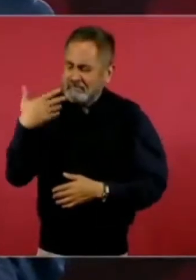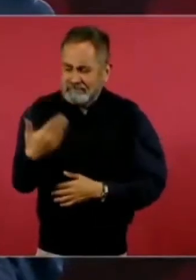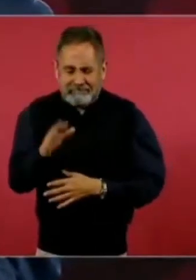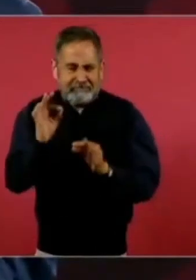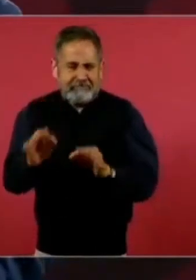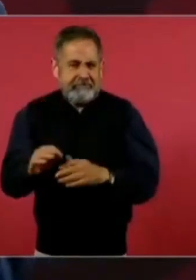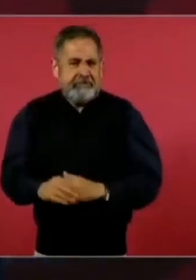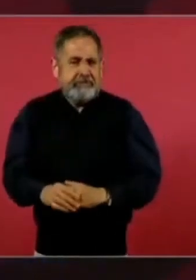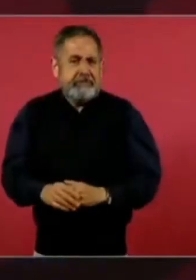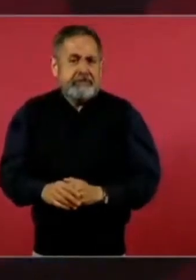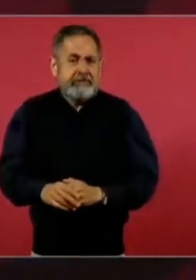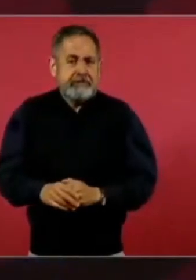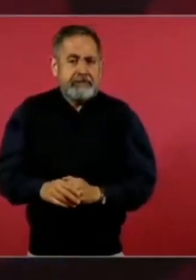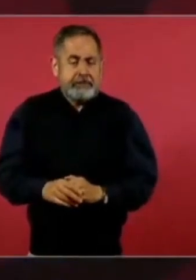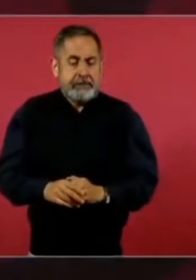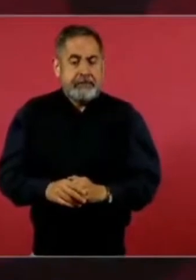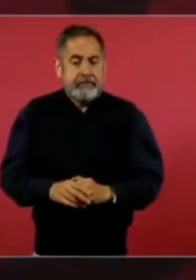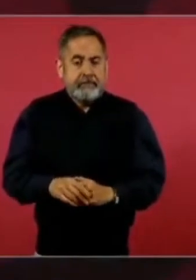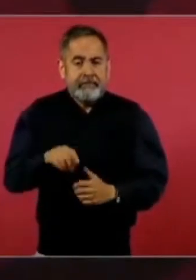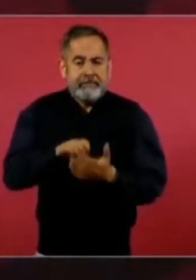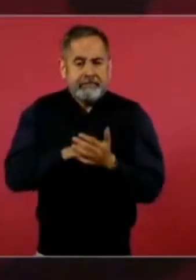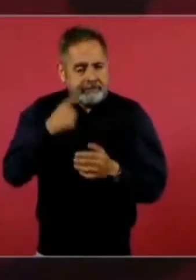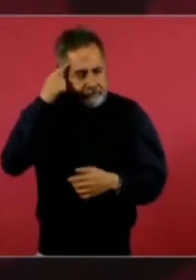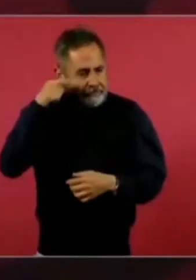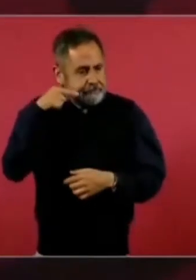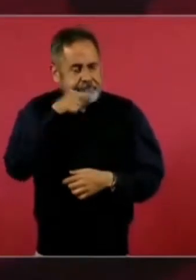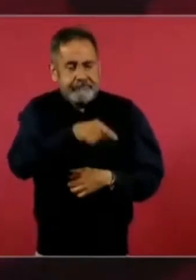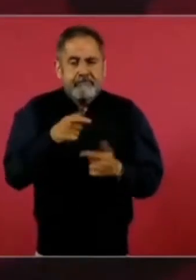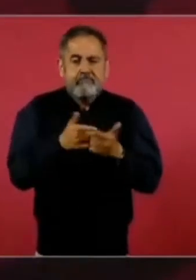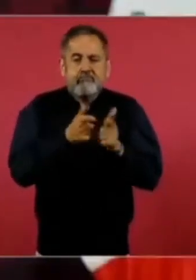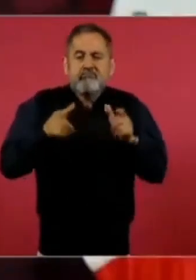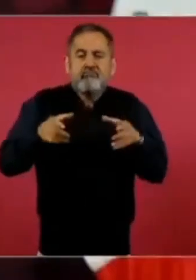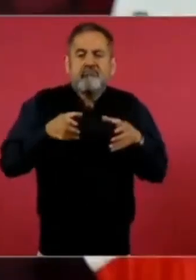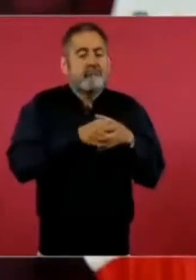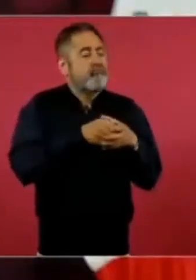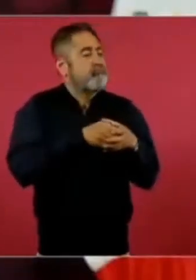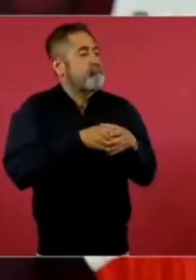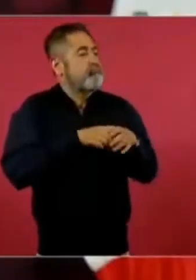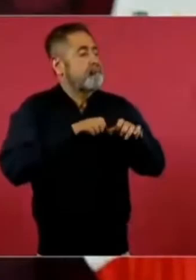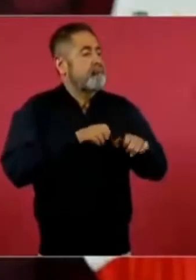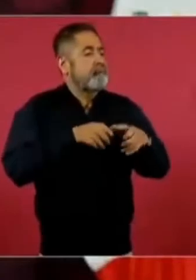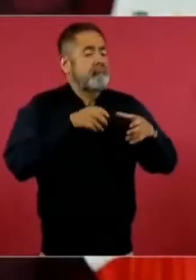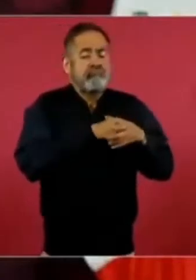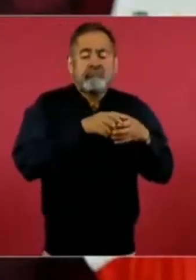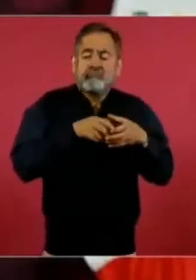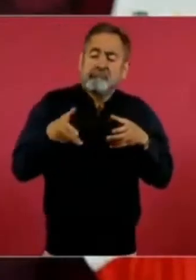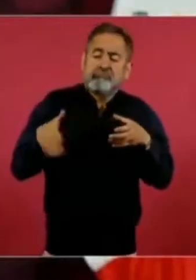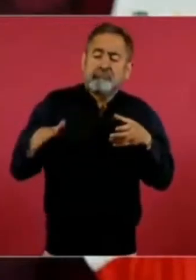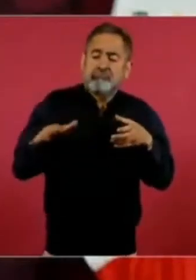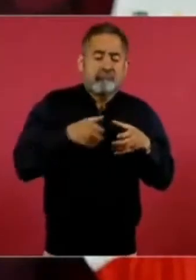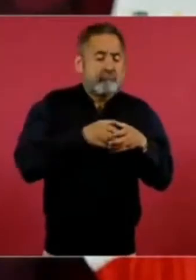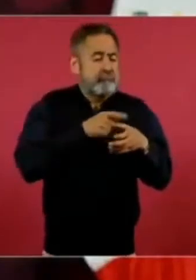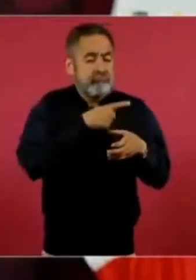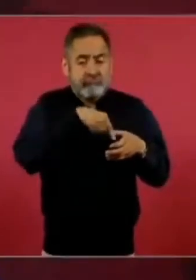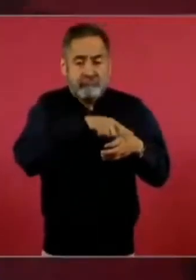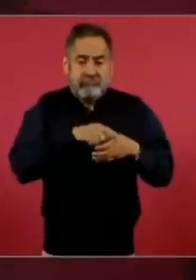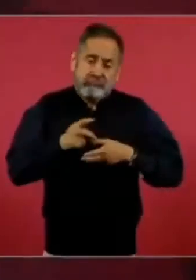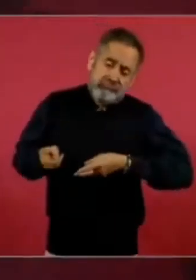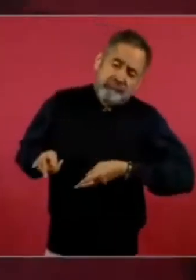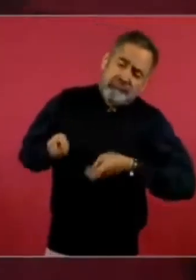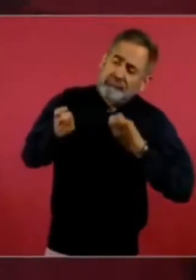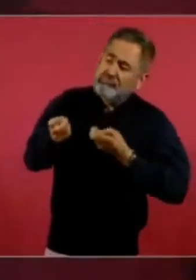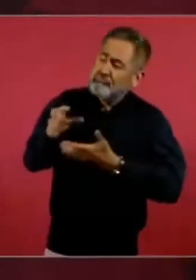empezando por el mal ejemplo de las élites que se dedicaban a saquear, a